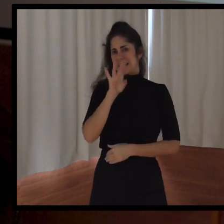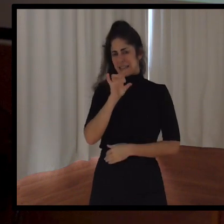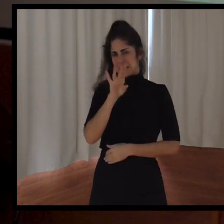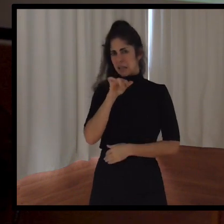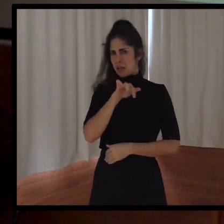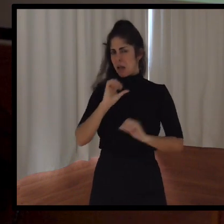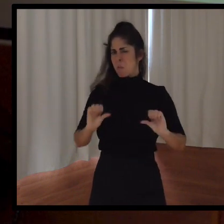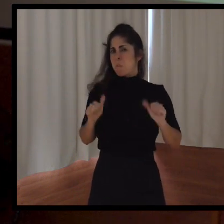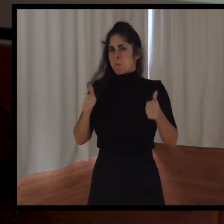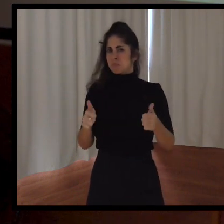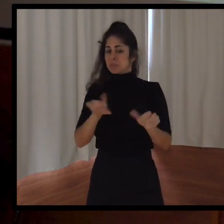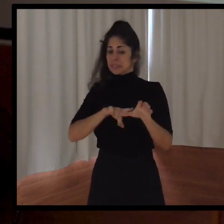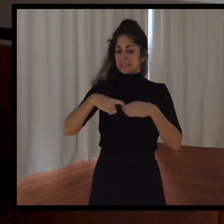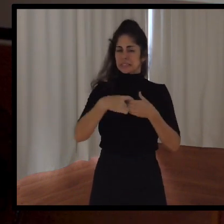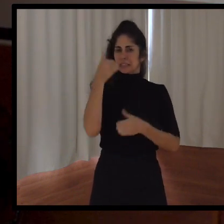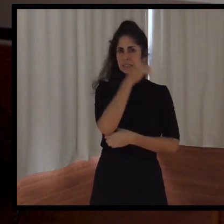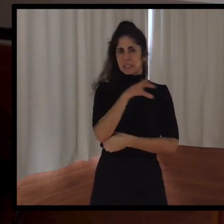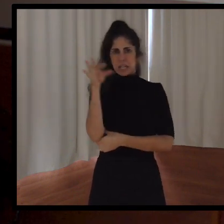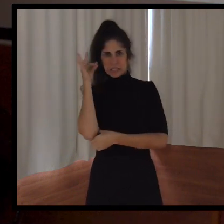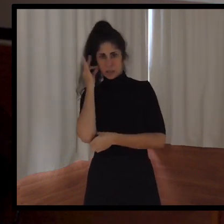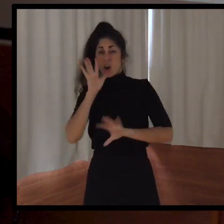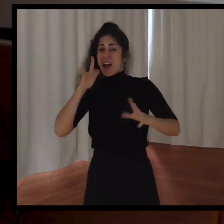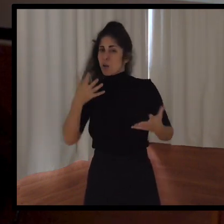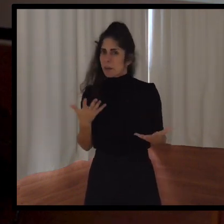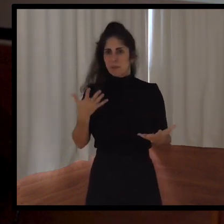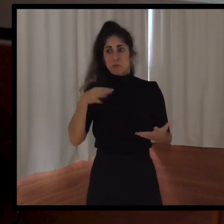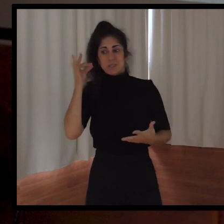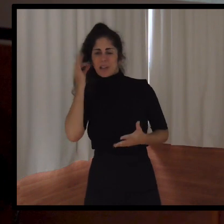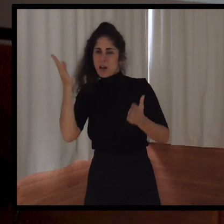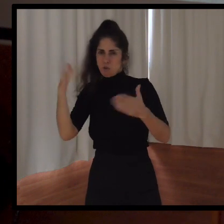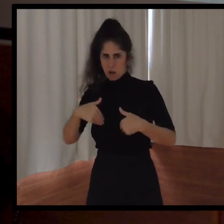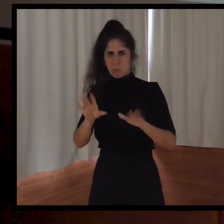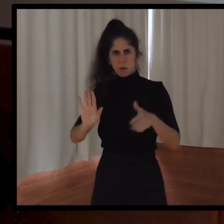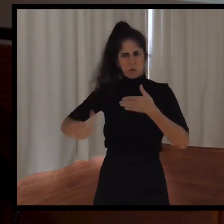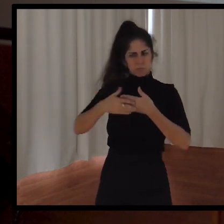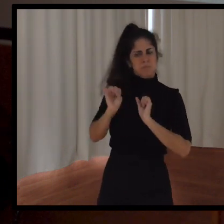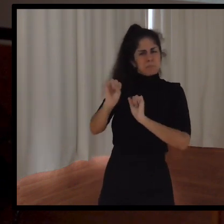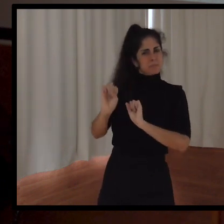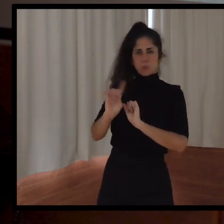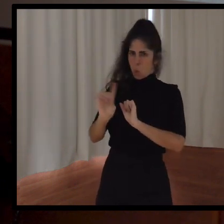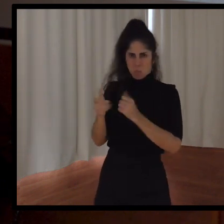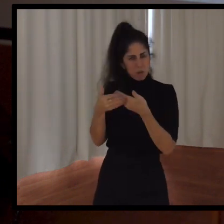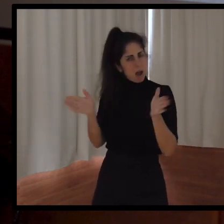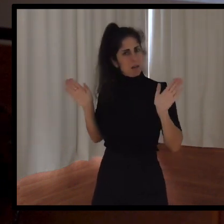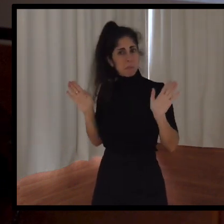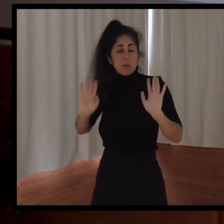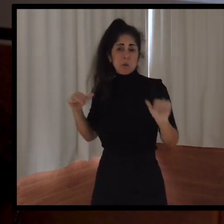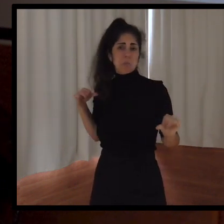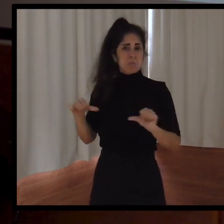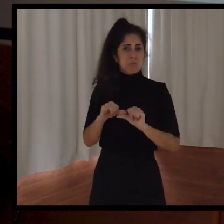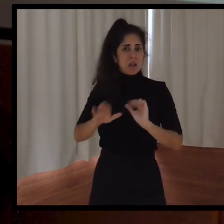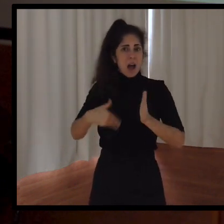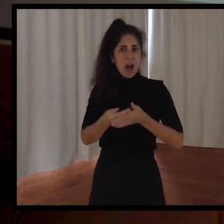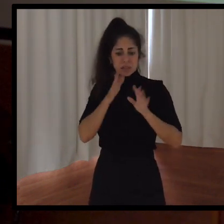integran chicas y chicos. Nosotros de momento no tenemos chicas, pero no estamos cerrados a que no haya, evidentemente, sino porque no ha cuadrado la circunstancia de